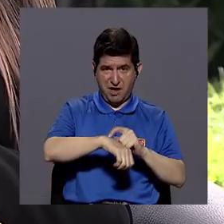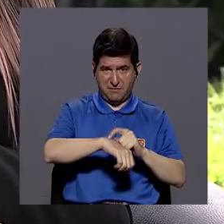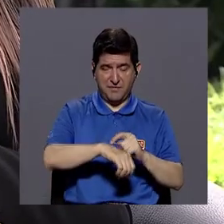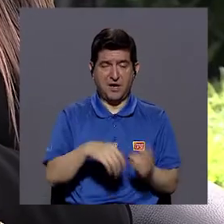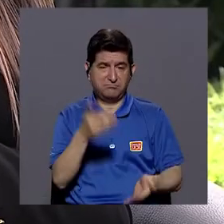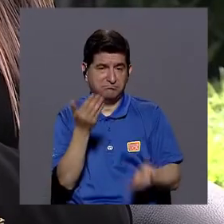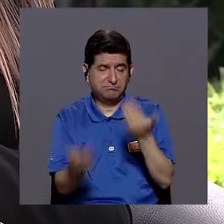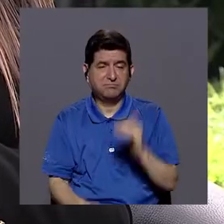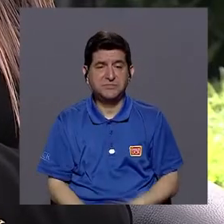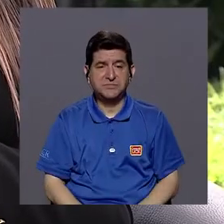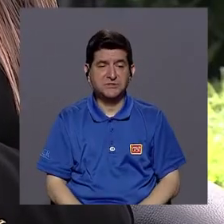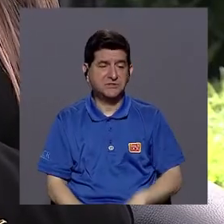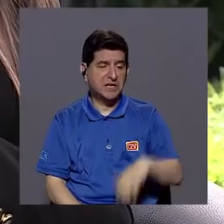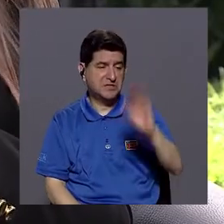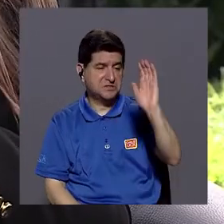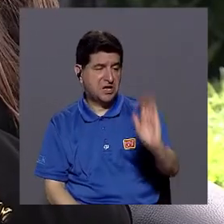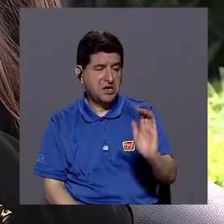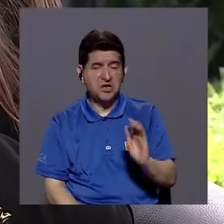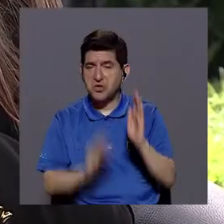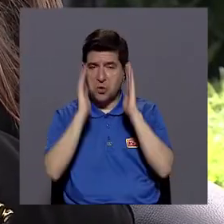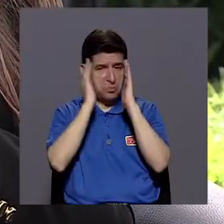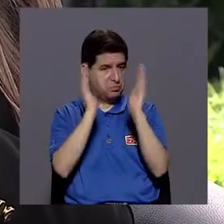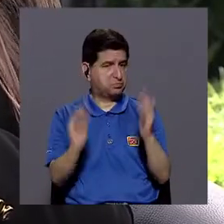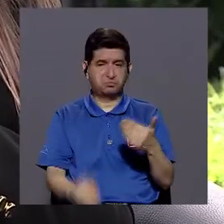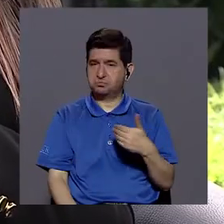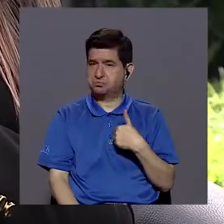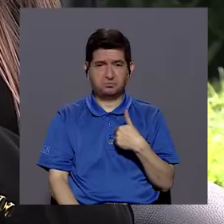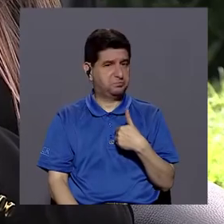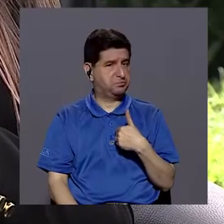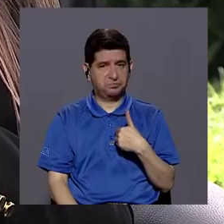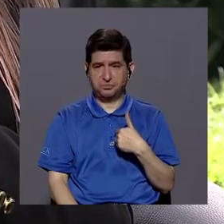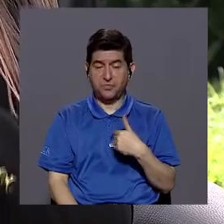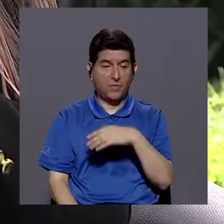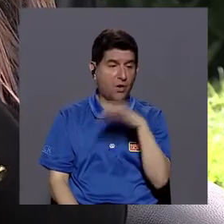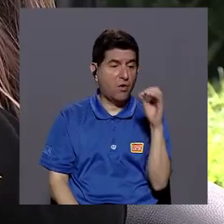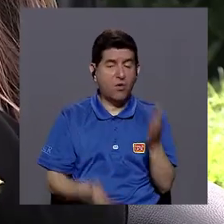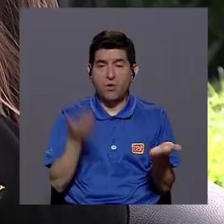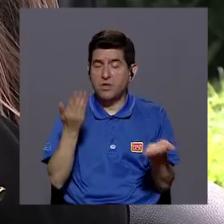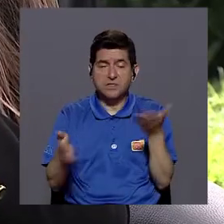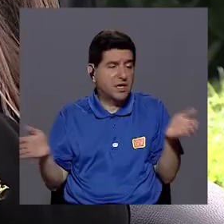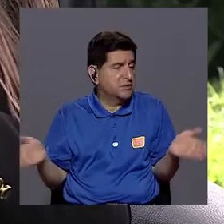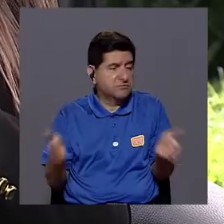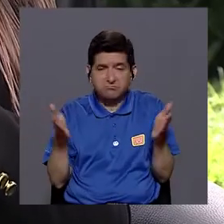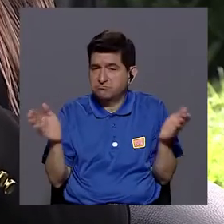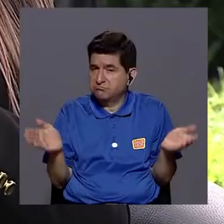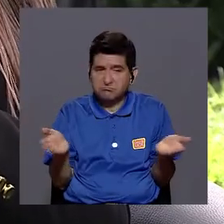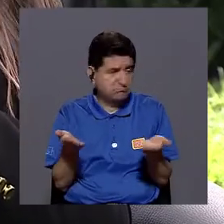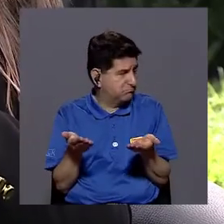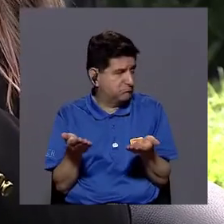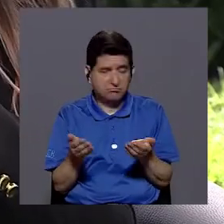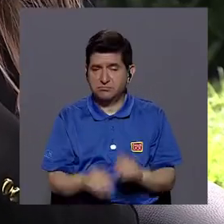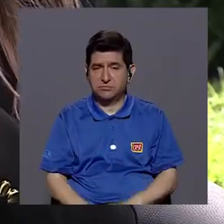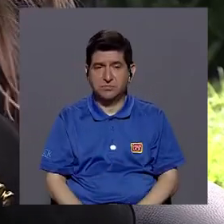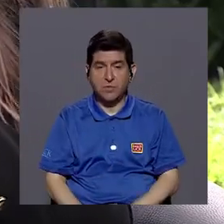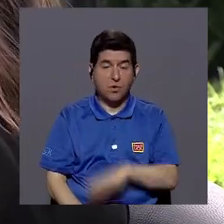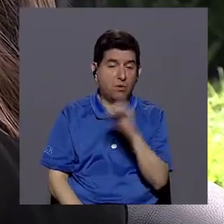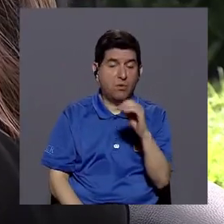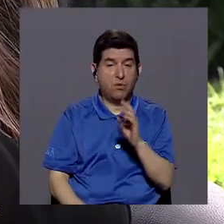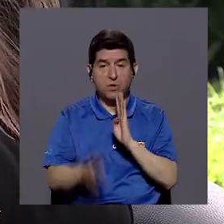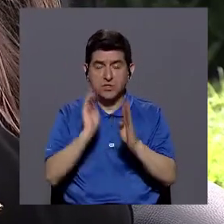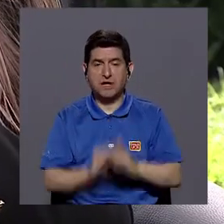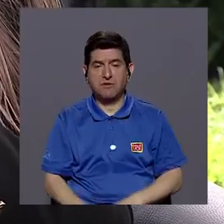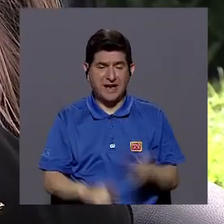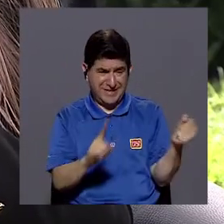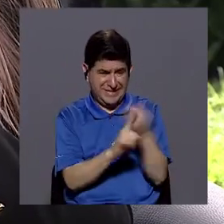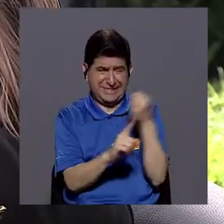cual el niño pues no es atendido, no se le estimula, inclusive si hablamos del